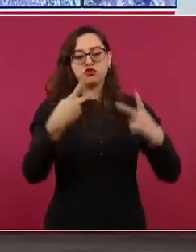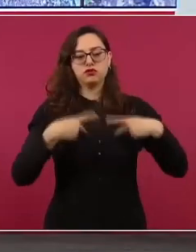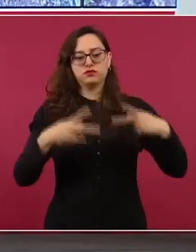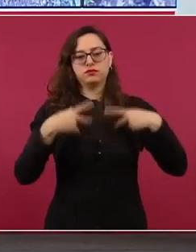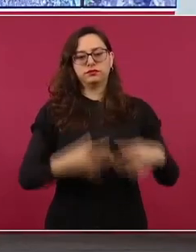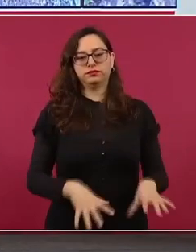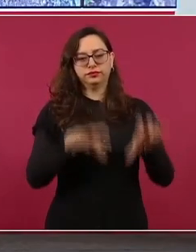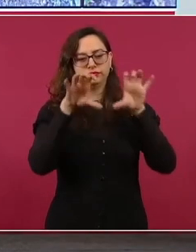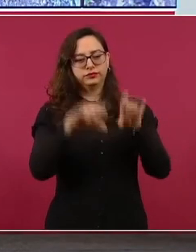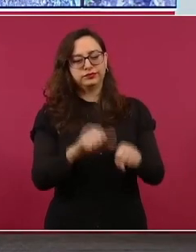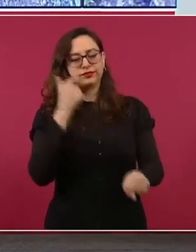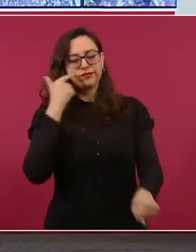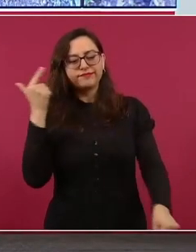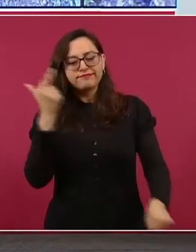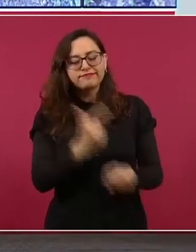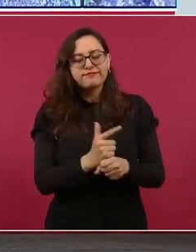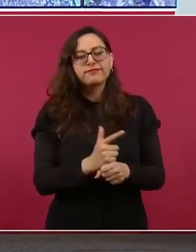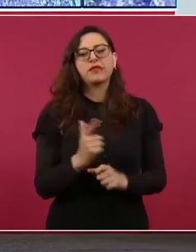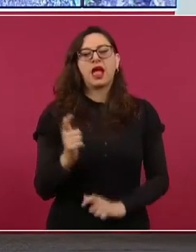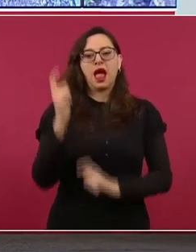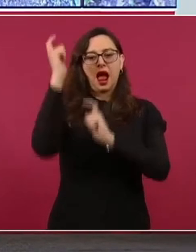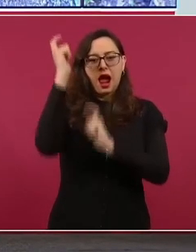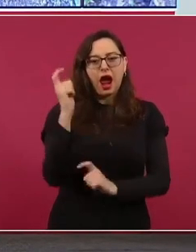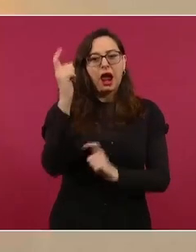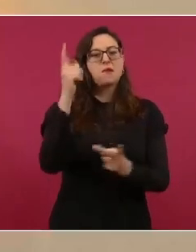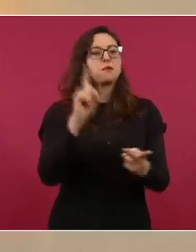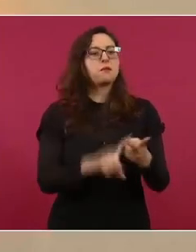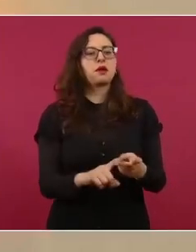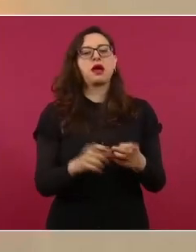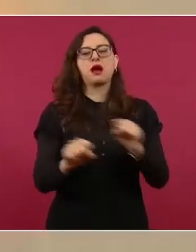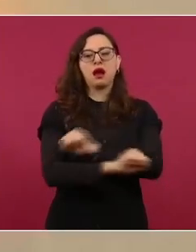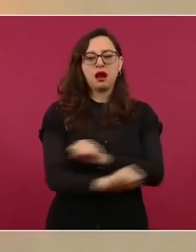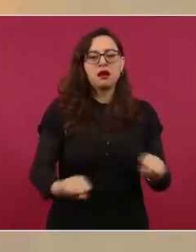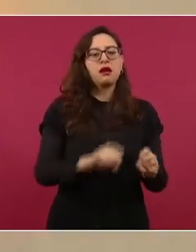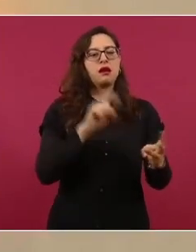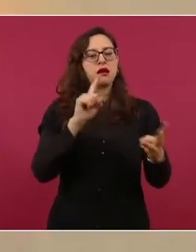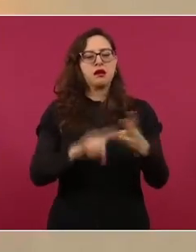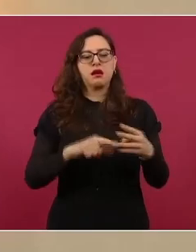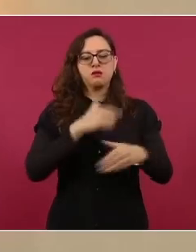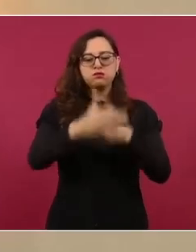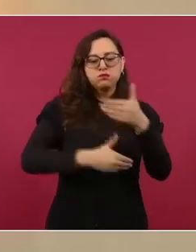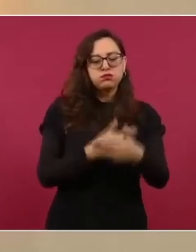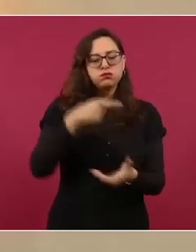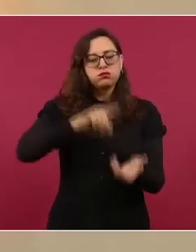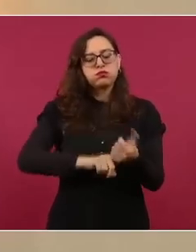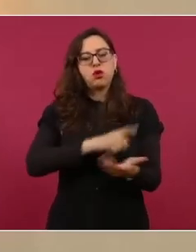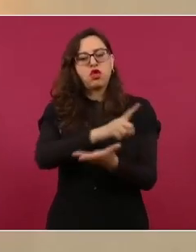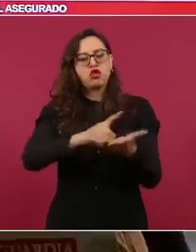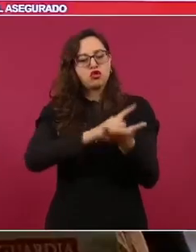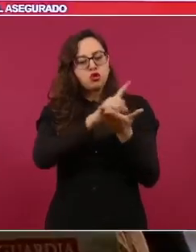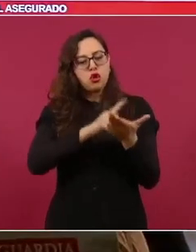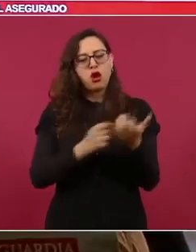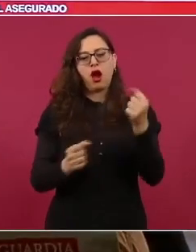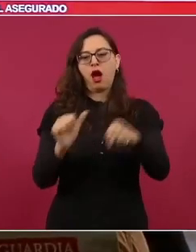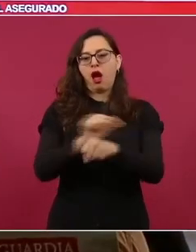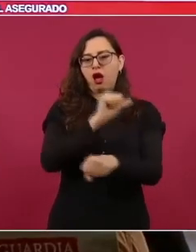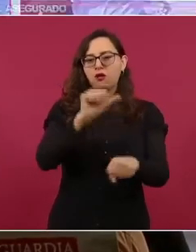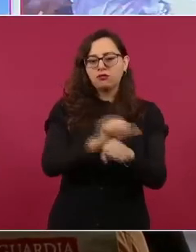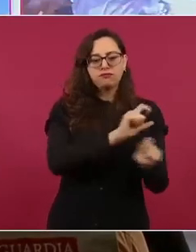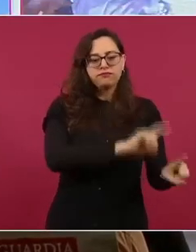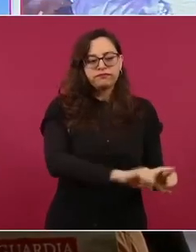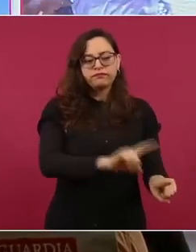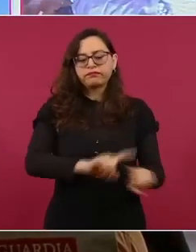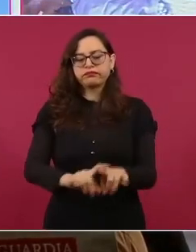armas, granadas, envoltorios de droga y vehículos y ya fueron puestos a disposición de las autoridades ministeriales.